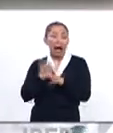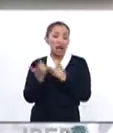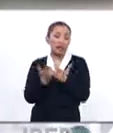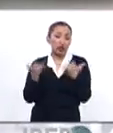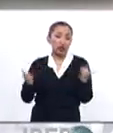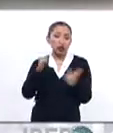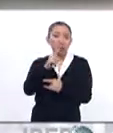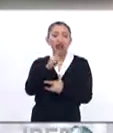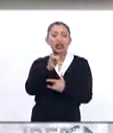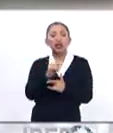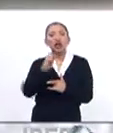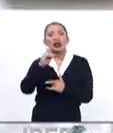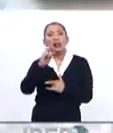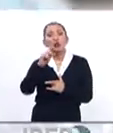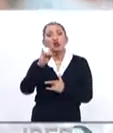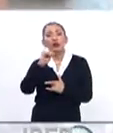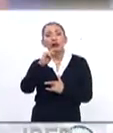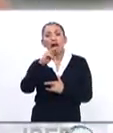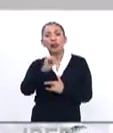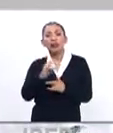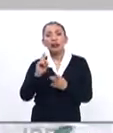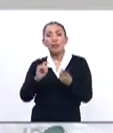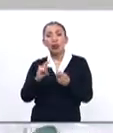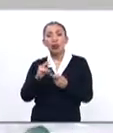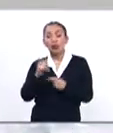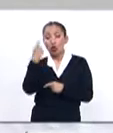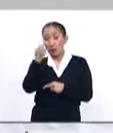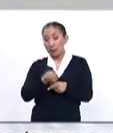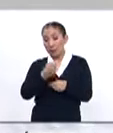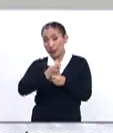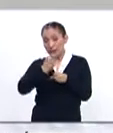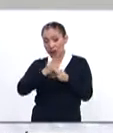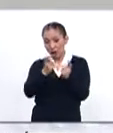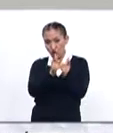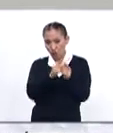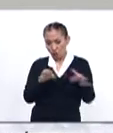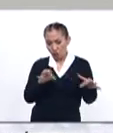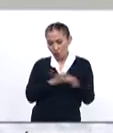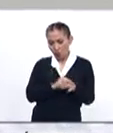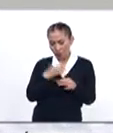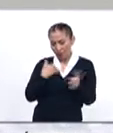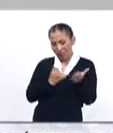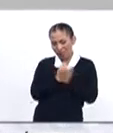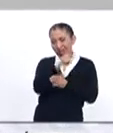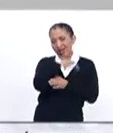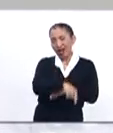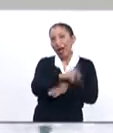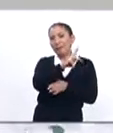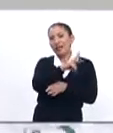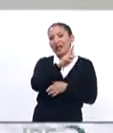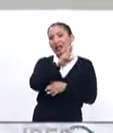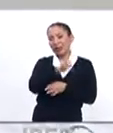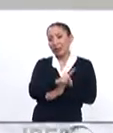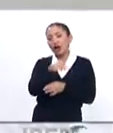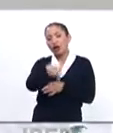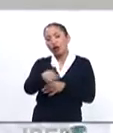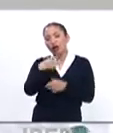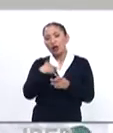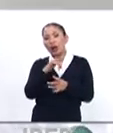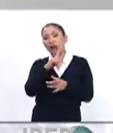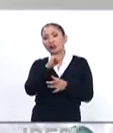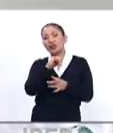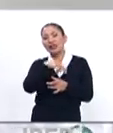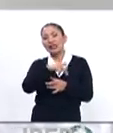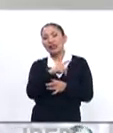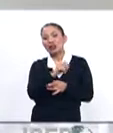trayectoria, Partido Revolucionario Democrático. Una de las primeras fórmulas presidenciales que se definió es la del PRD, con Laurentino